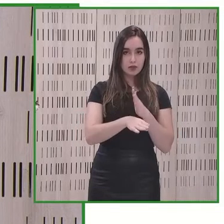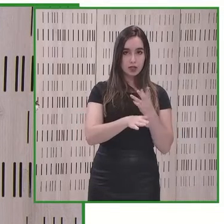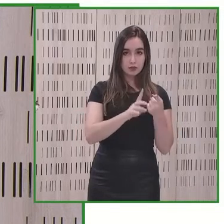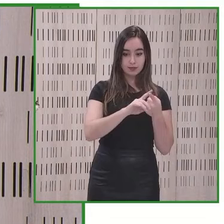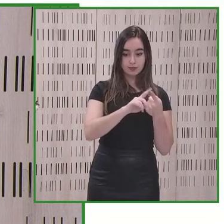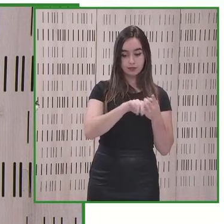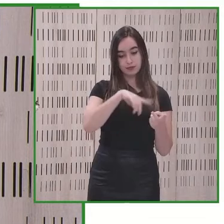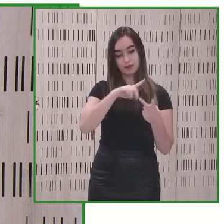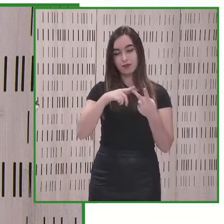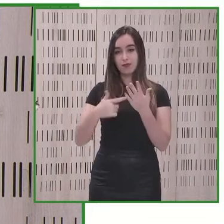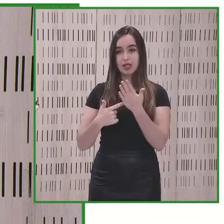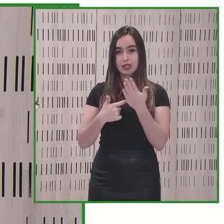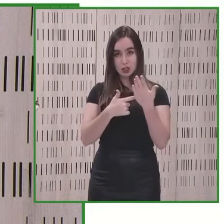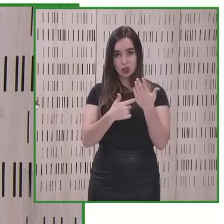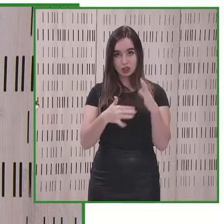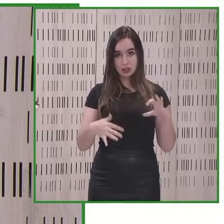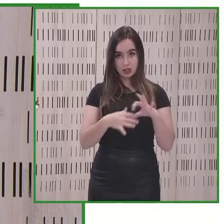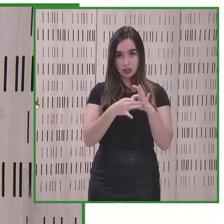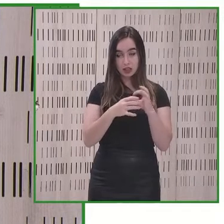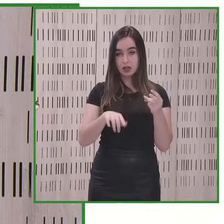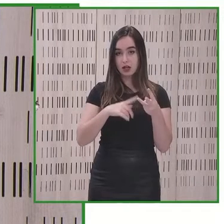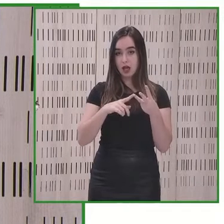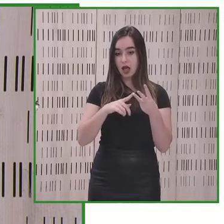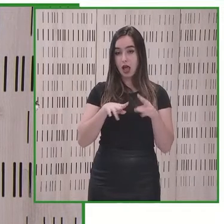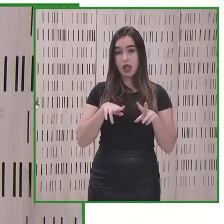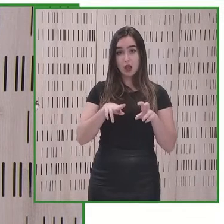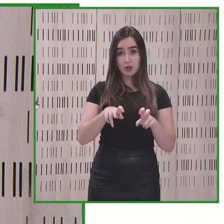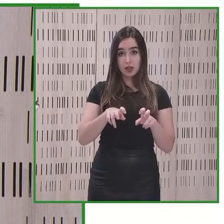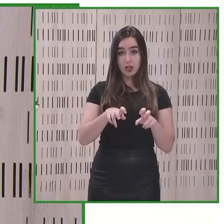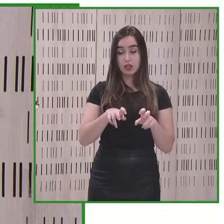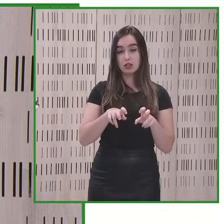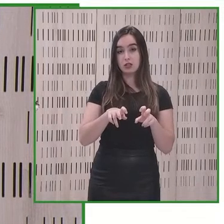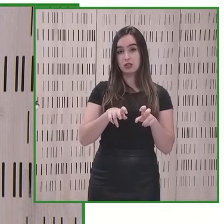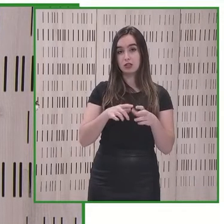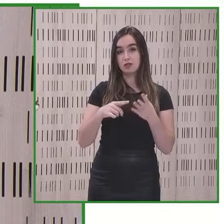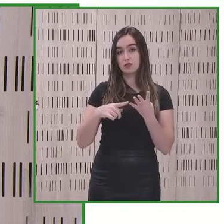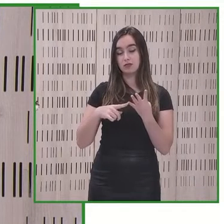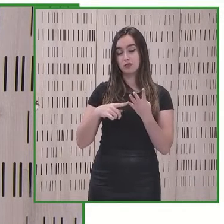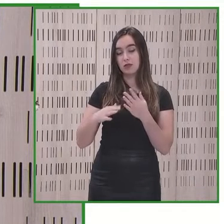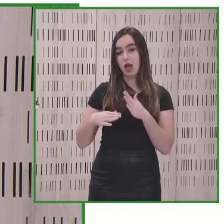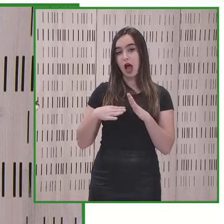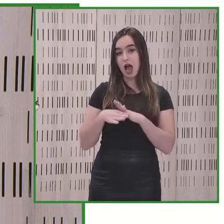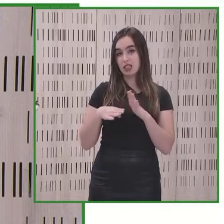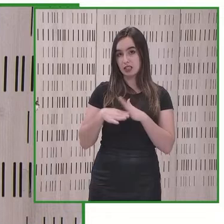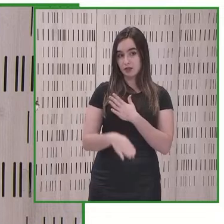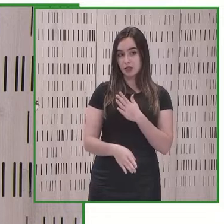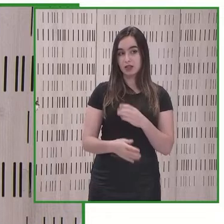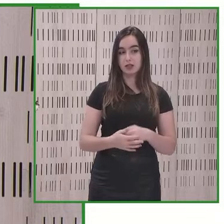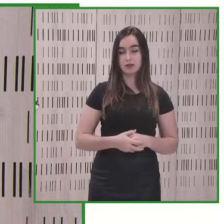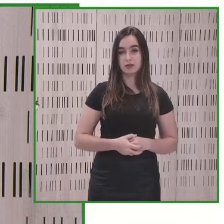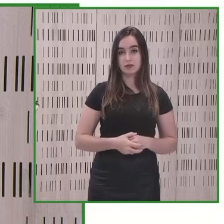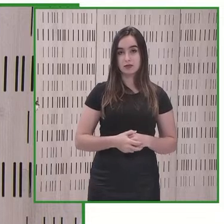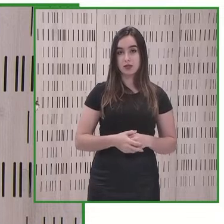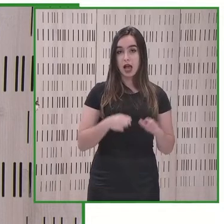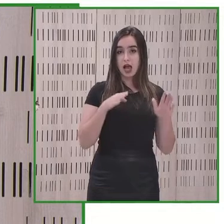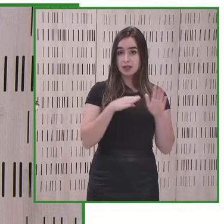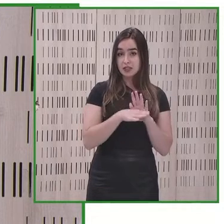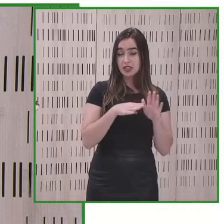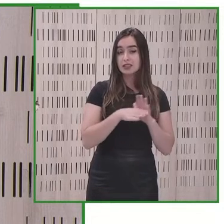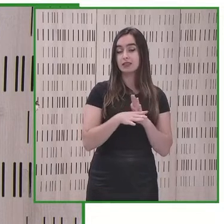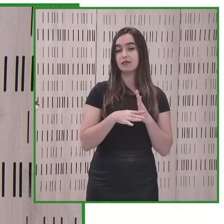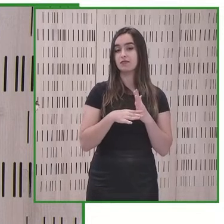la tecnología la innovación y la accesibilidad accesibilidad tecnología innovación